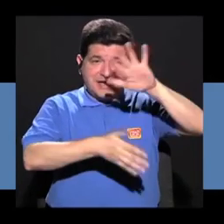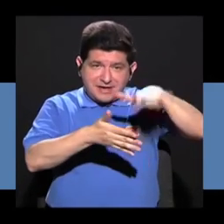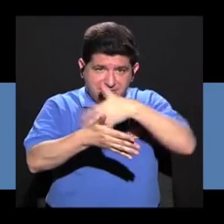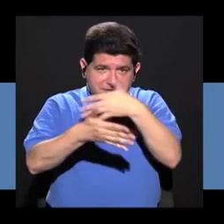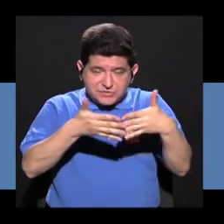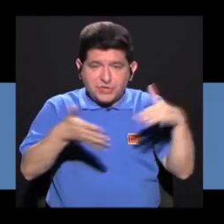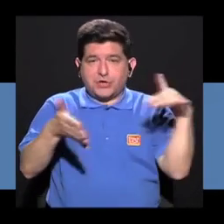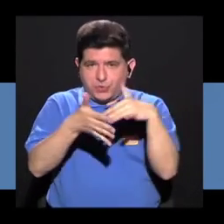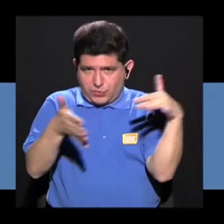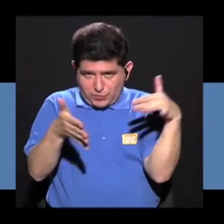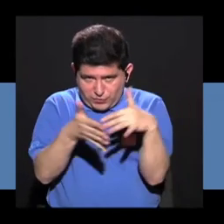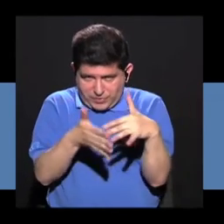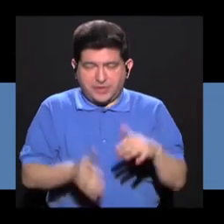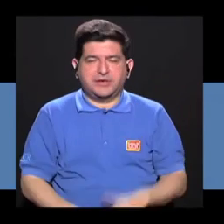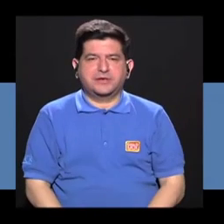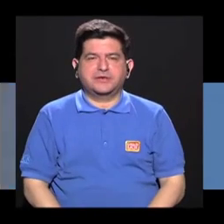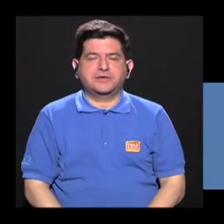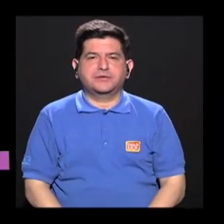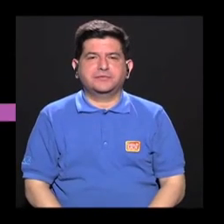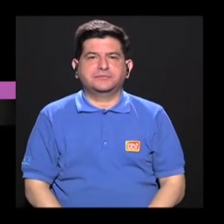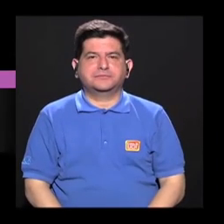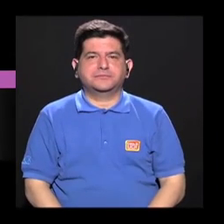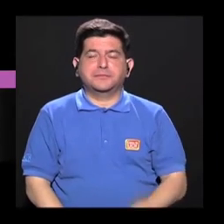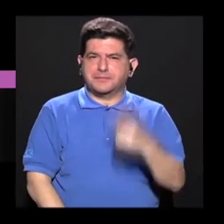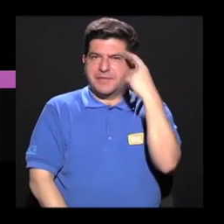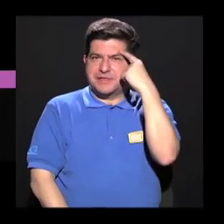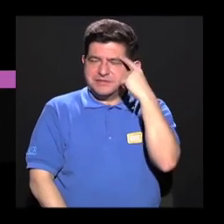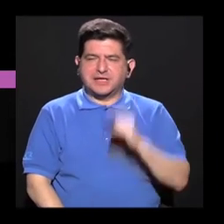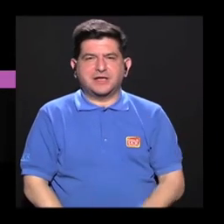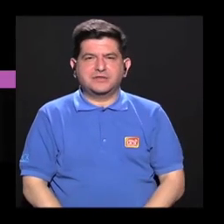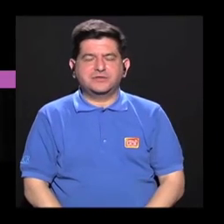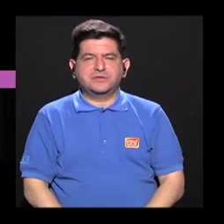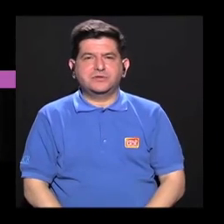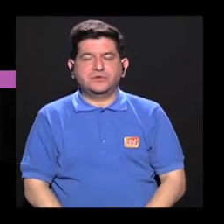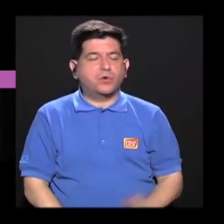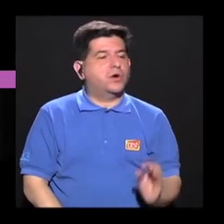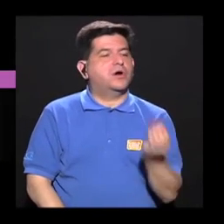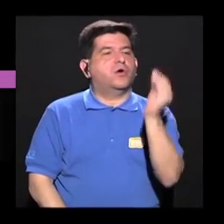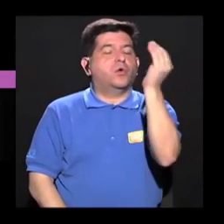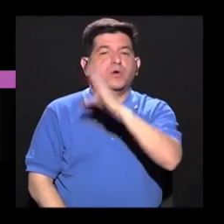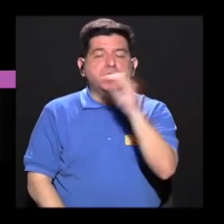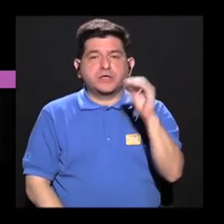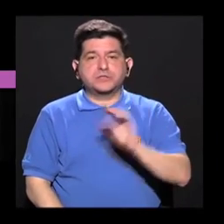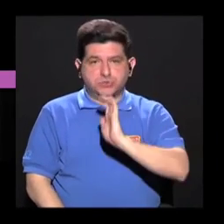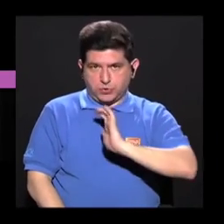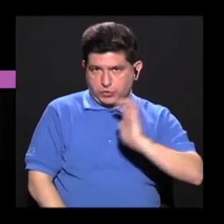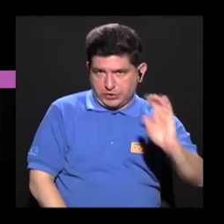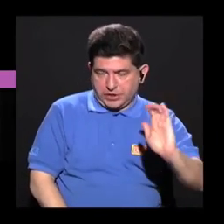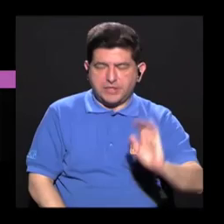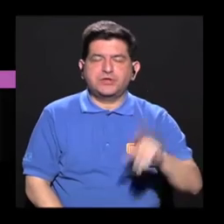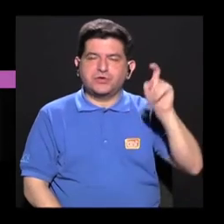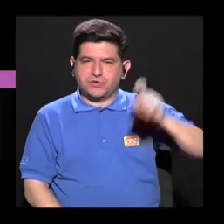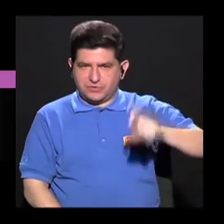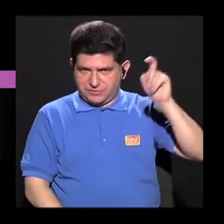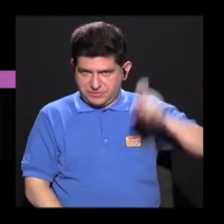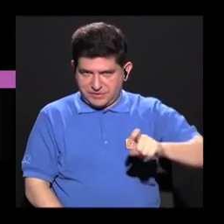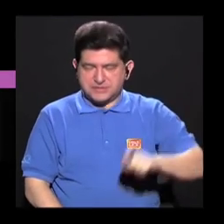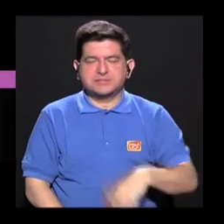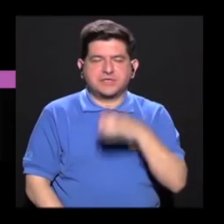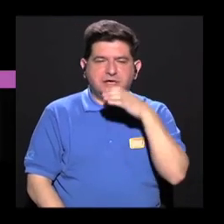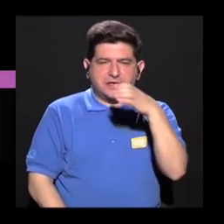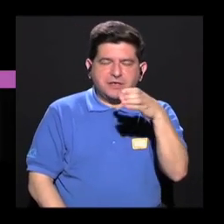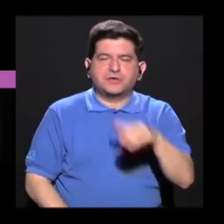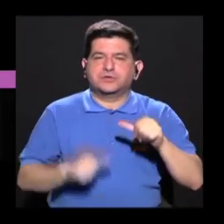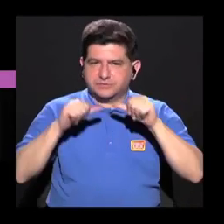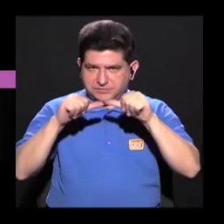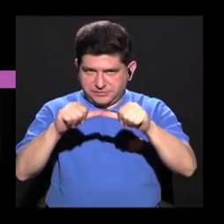establecer un horario de estudio, básicamente para muchachos, ¿verdad? Para adolescentes o escolares, debemos tomar